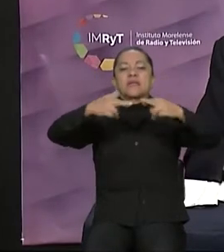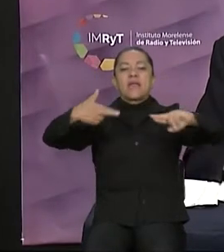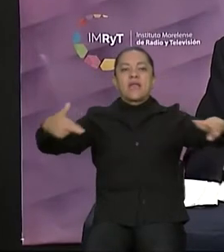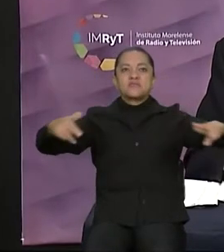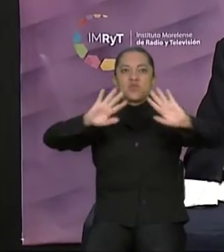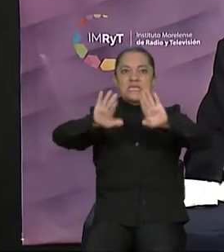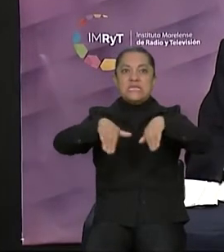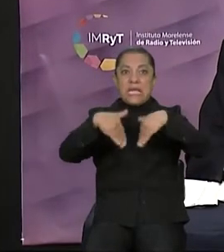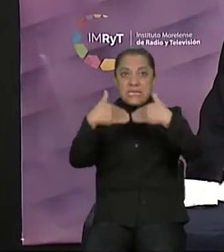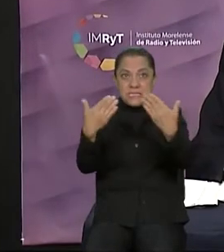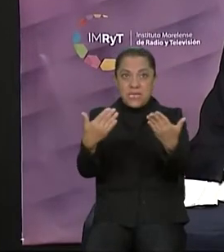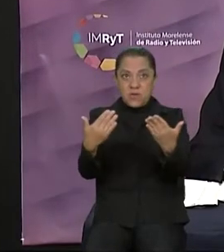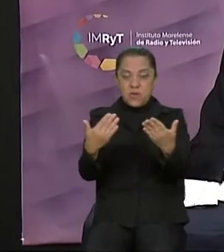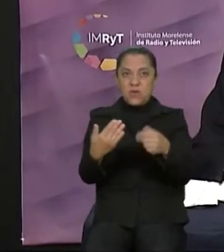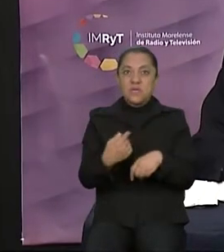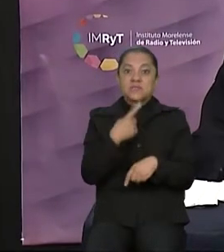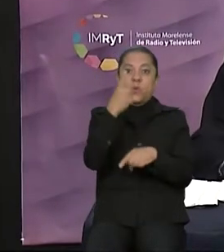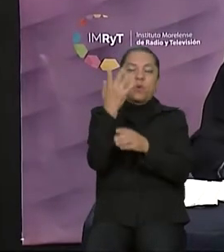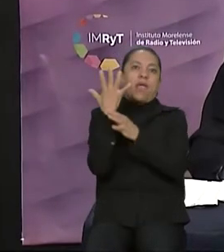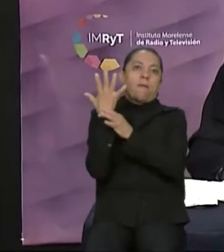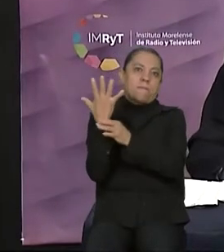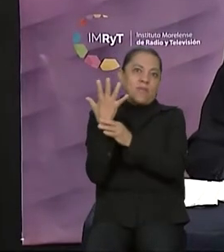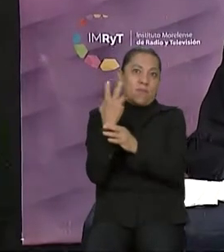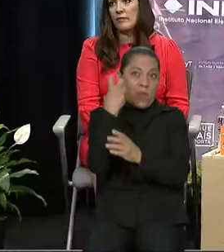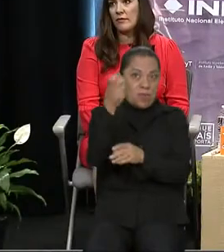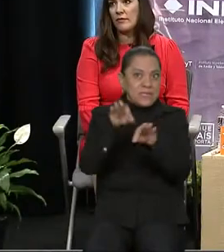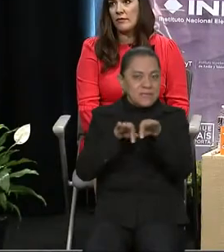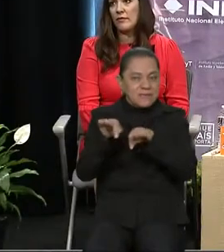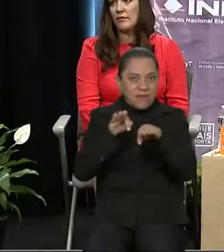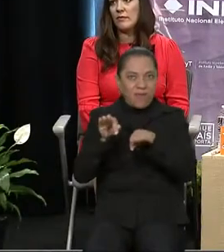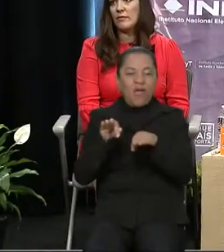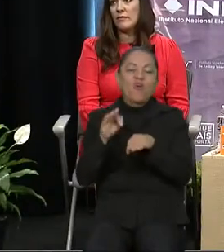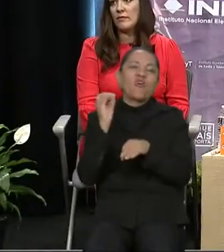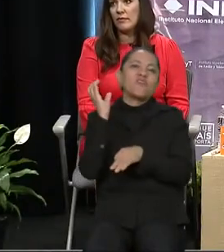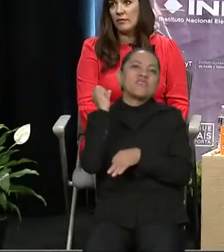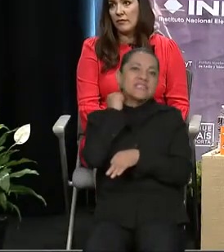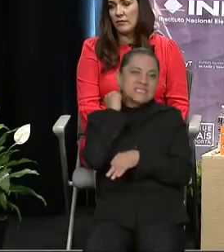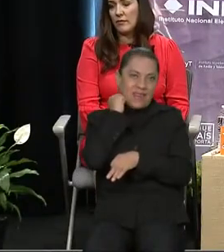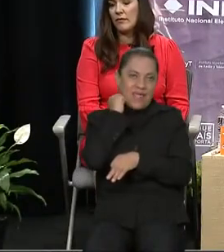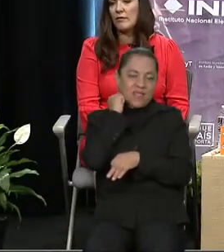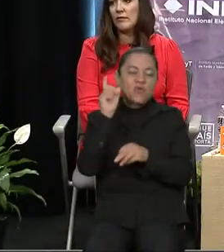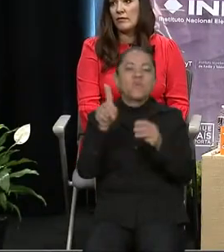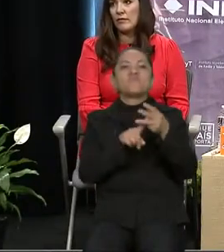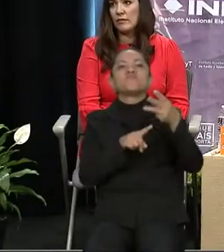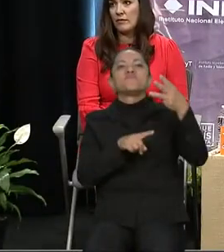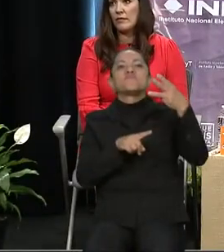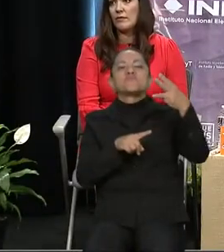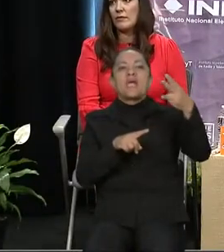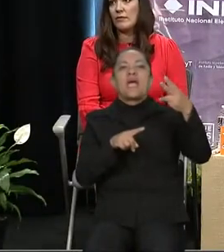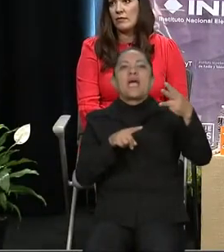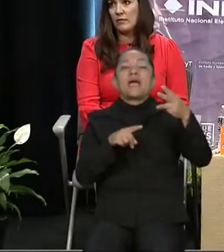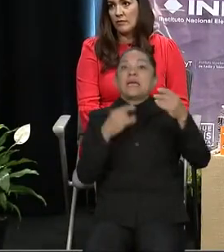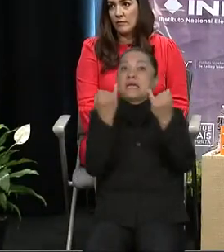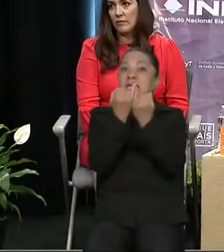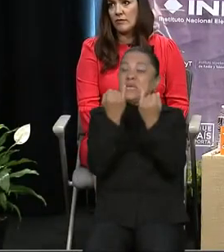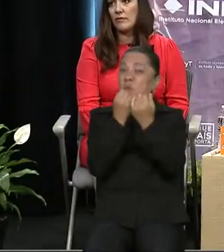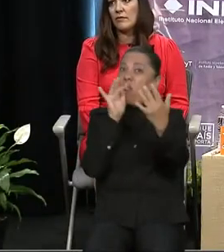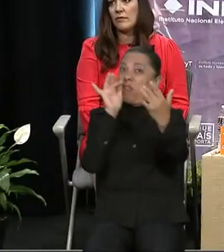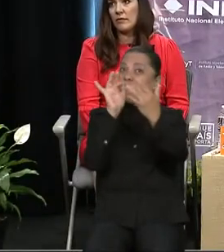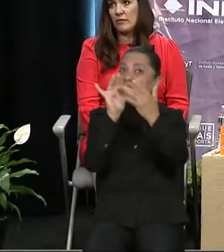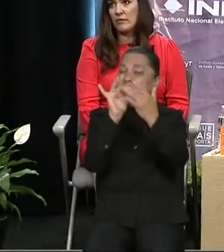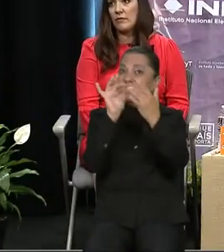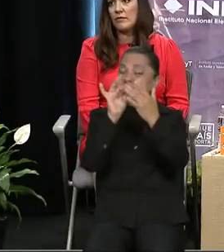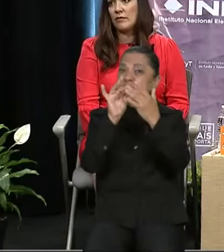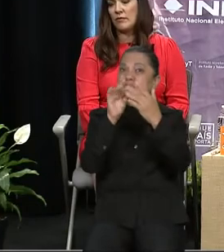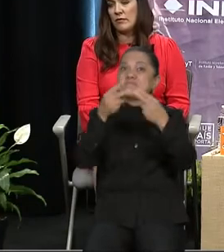primordiales, obviamente, del Senado de la República. Y en específico, el capítulo del Tratado de Libre Comercio y la compleja relación que hay entre